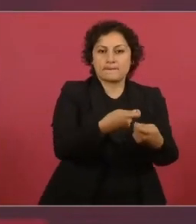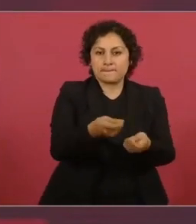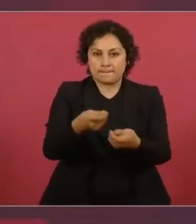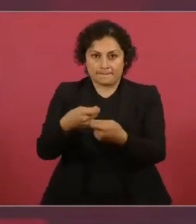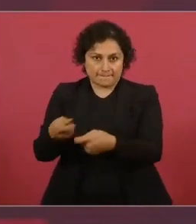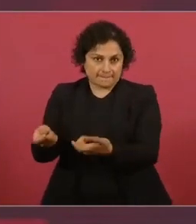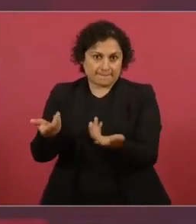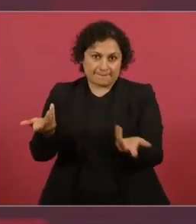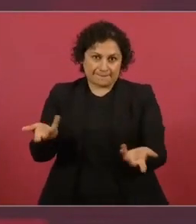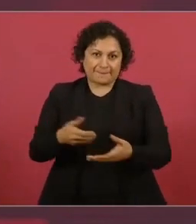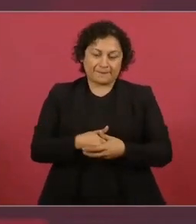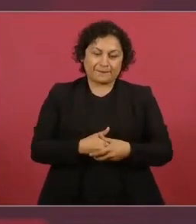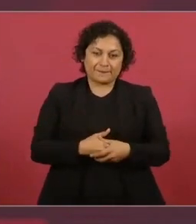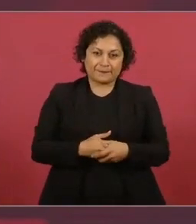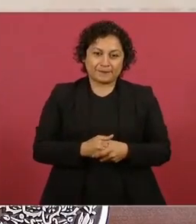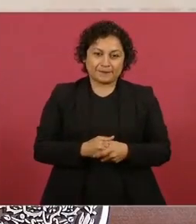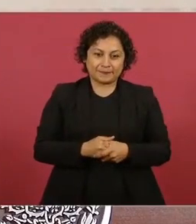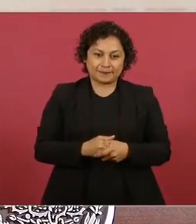tienen